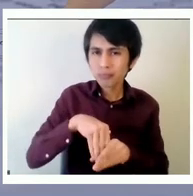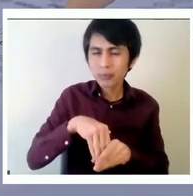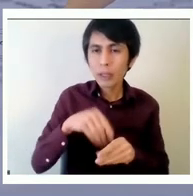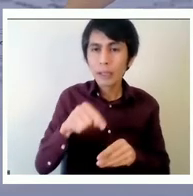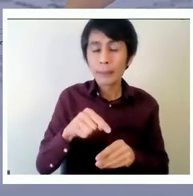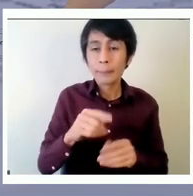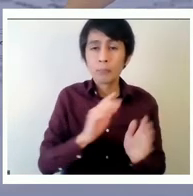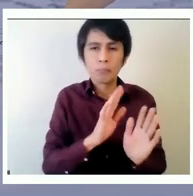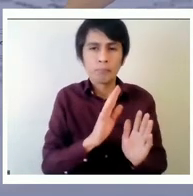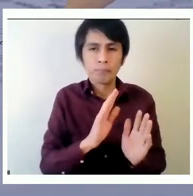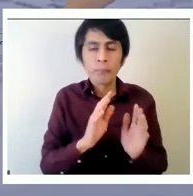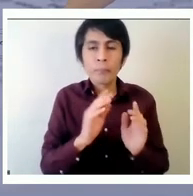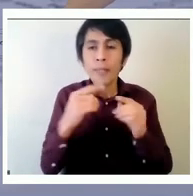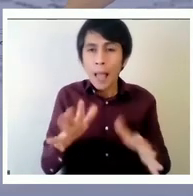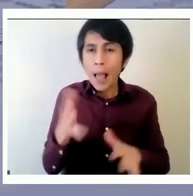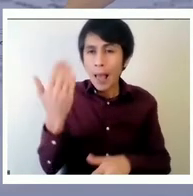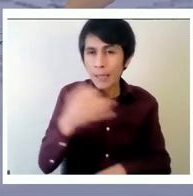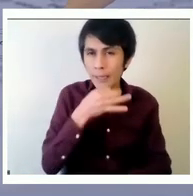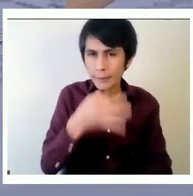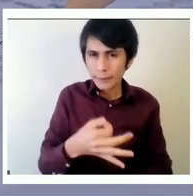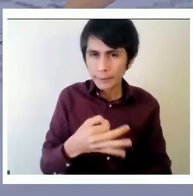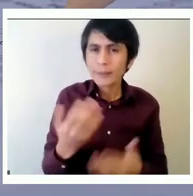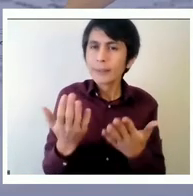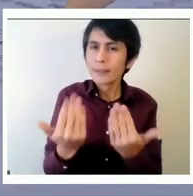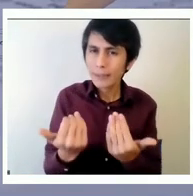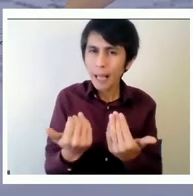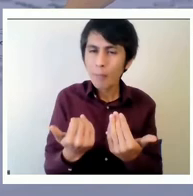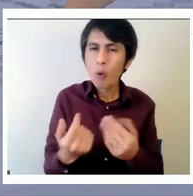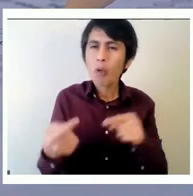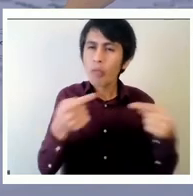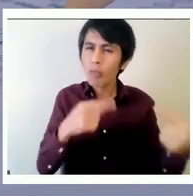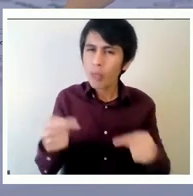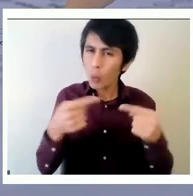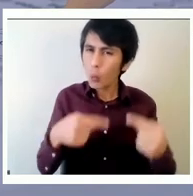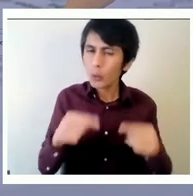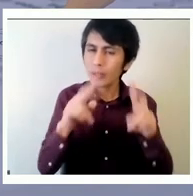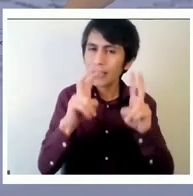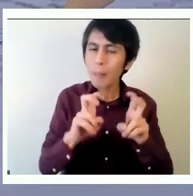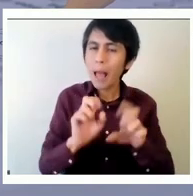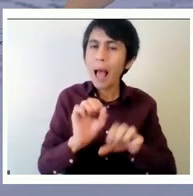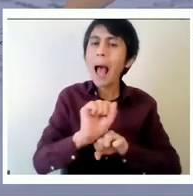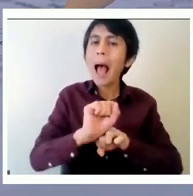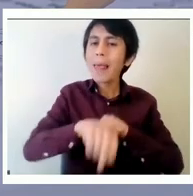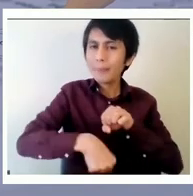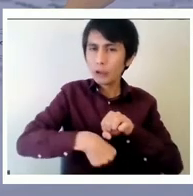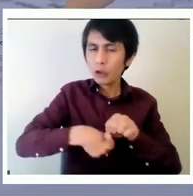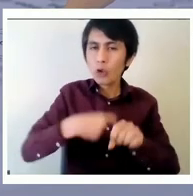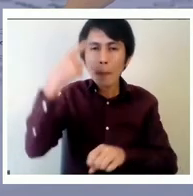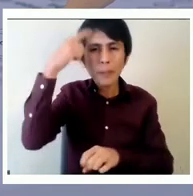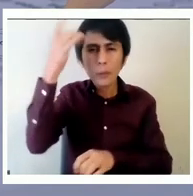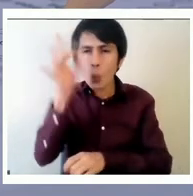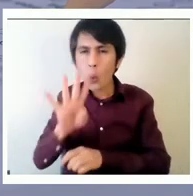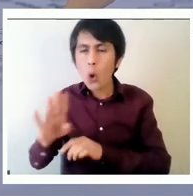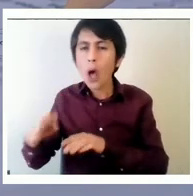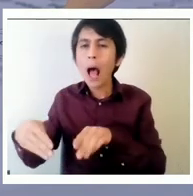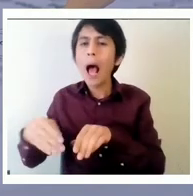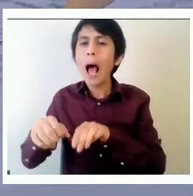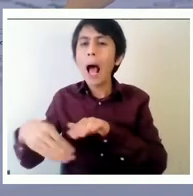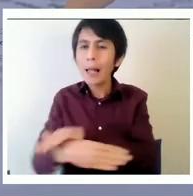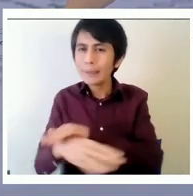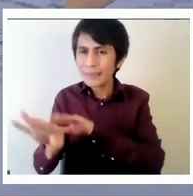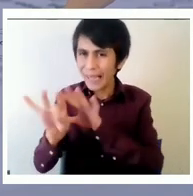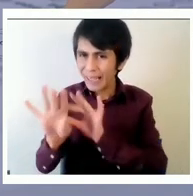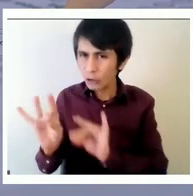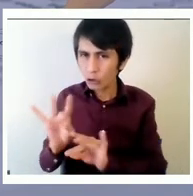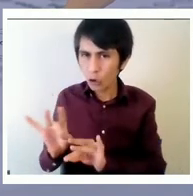que necesitamos discutir la admisión más allá de la selección pensar en otras formas de uso de las pruebas otros tipos